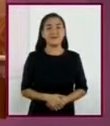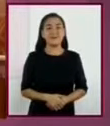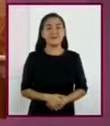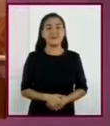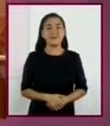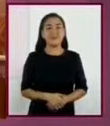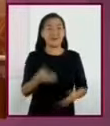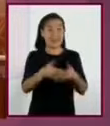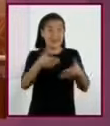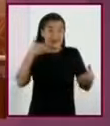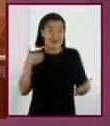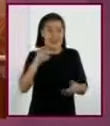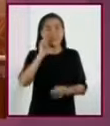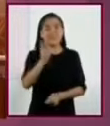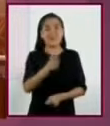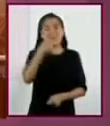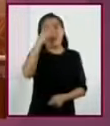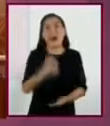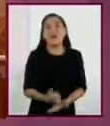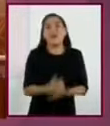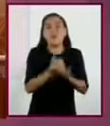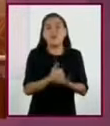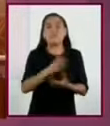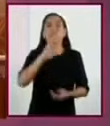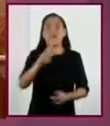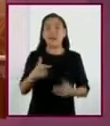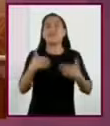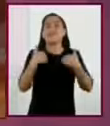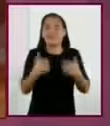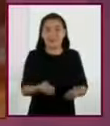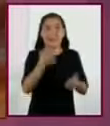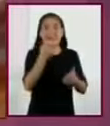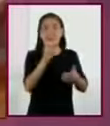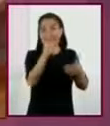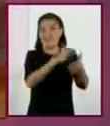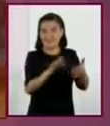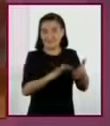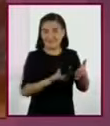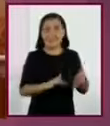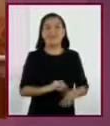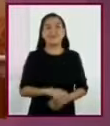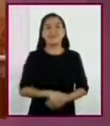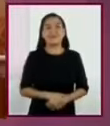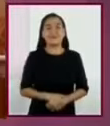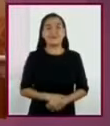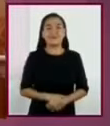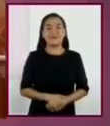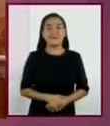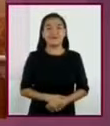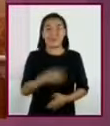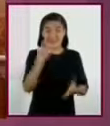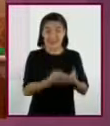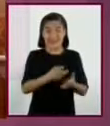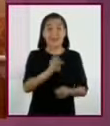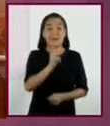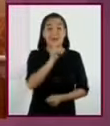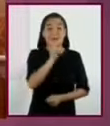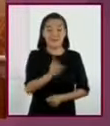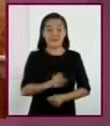La anticipación nos ayuda a tener una mejor comprensión de los textos. Y esta palabra